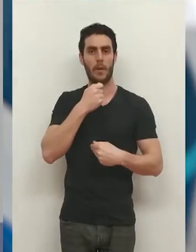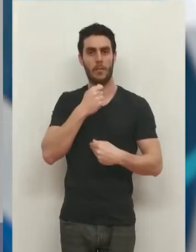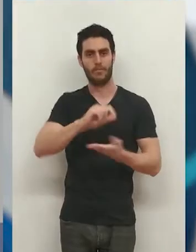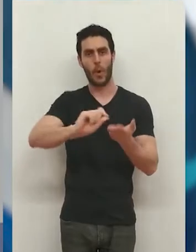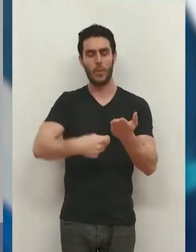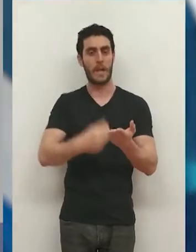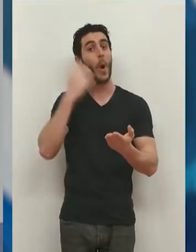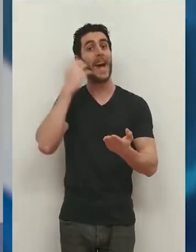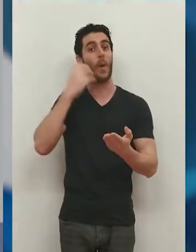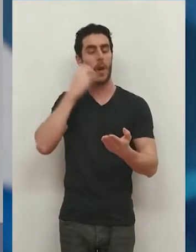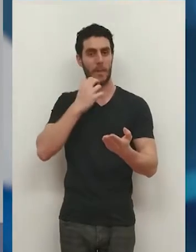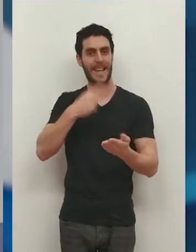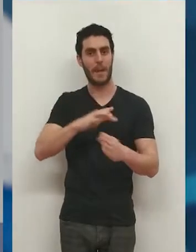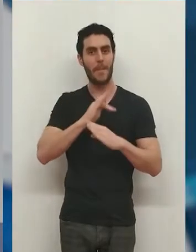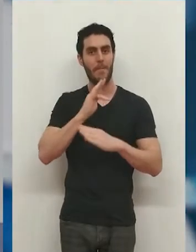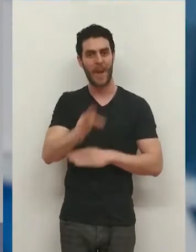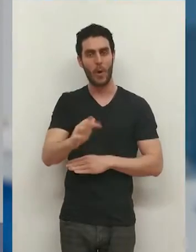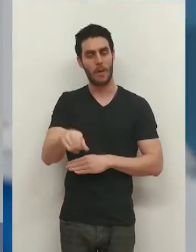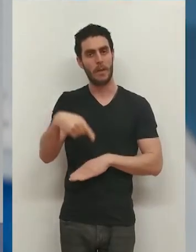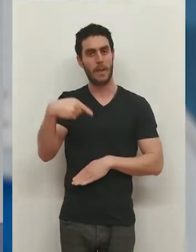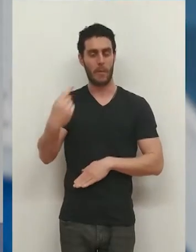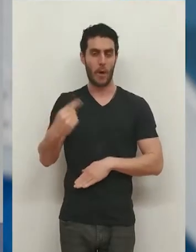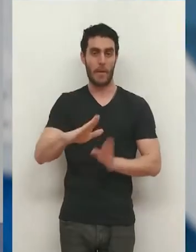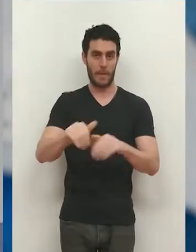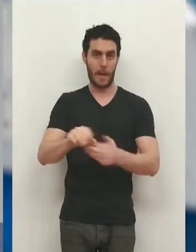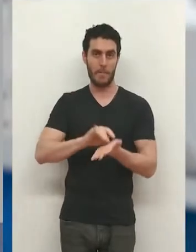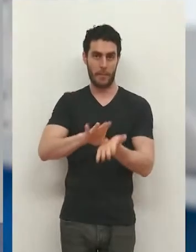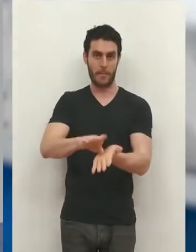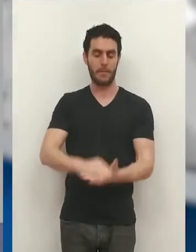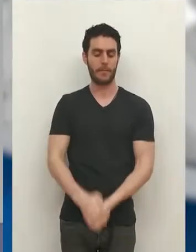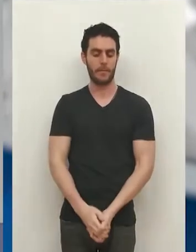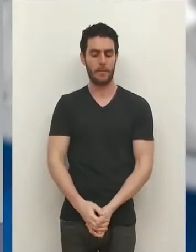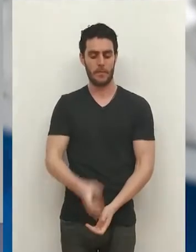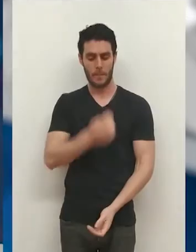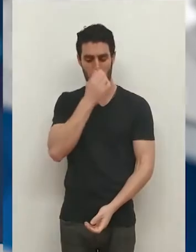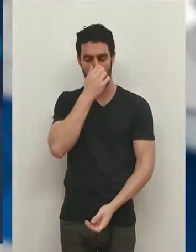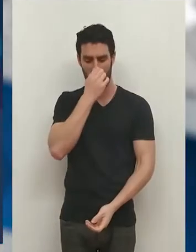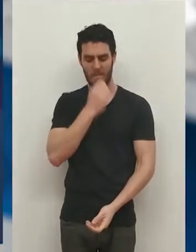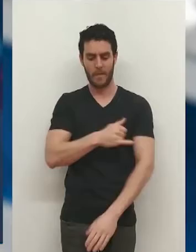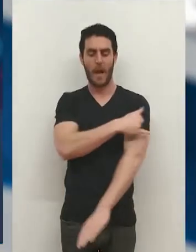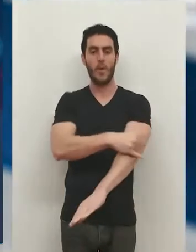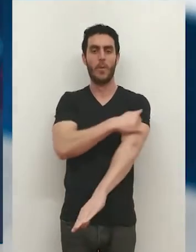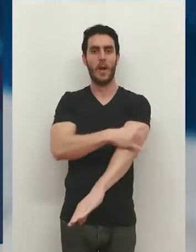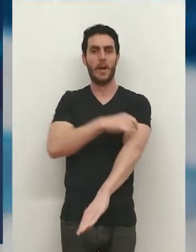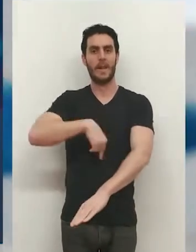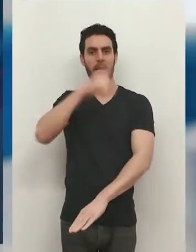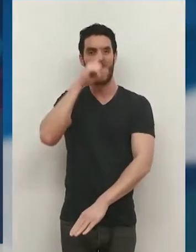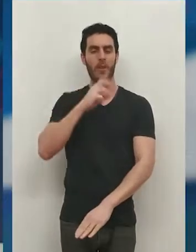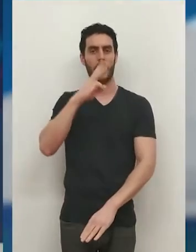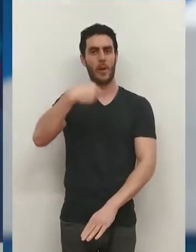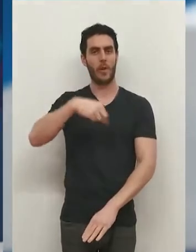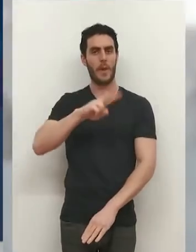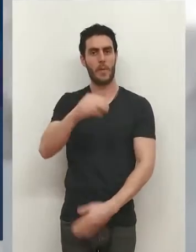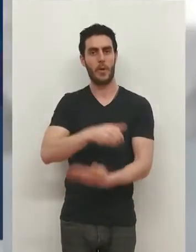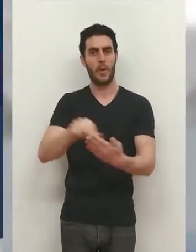Socialista, cómo se les ha hecho fijos y luego cómo finalmente se les ha despedido. El gobierno de La Rioja destinará este